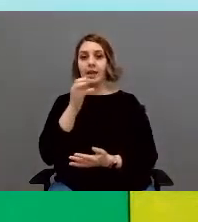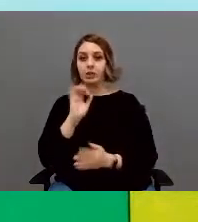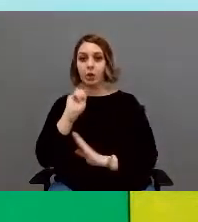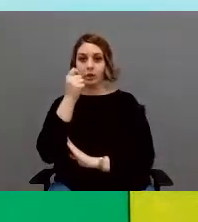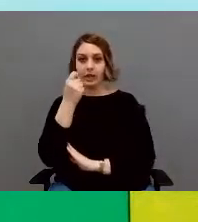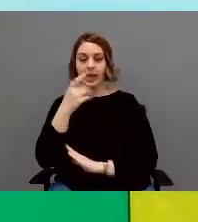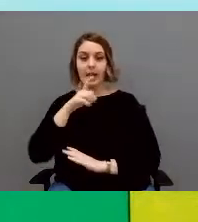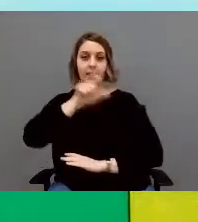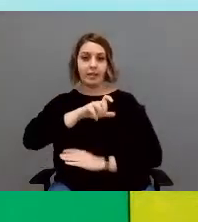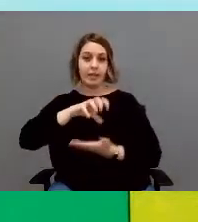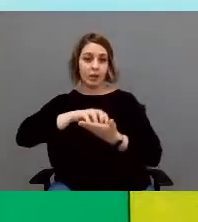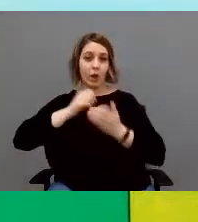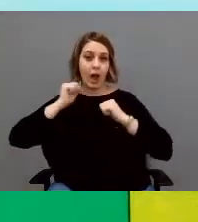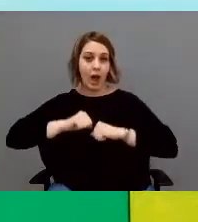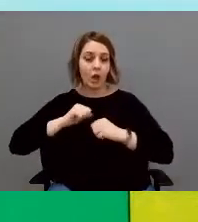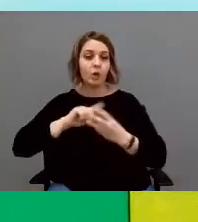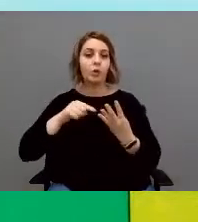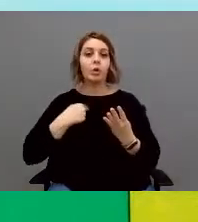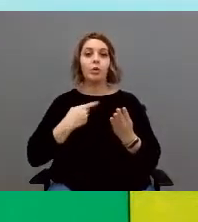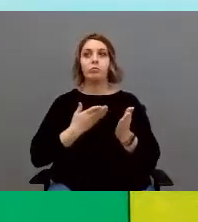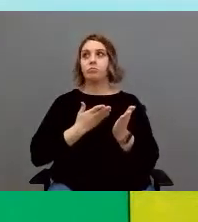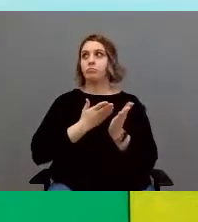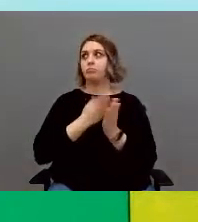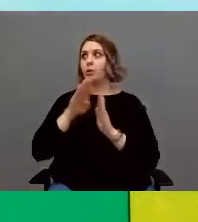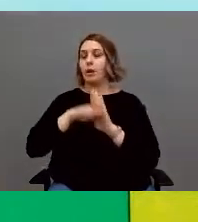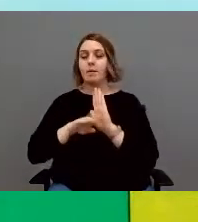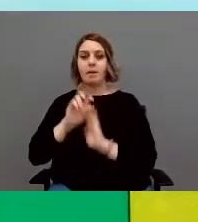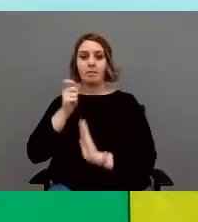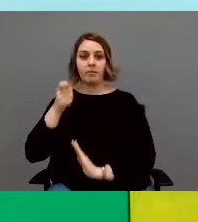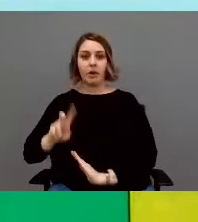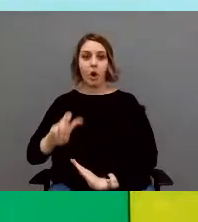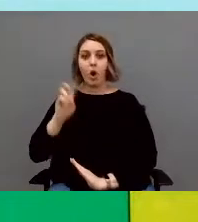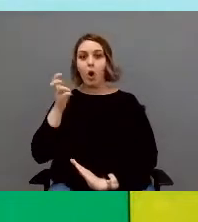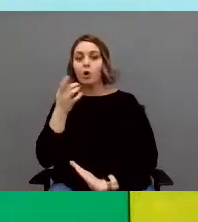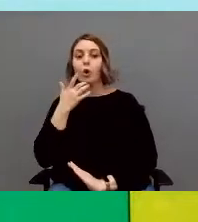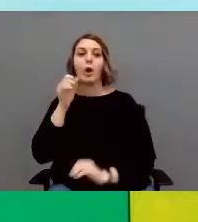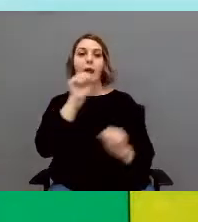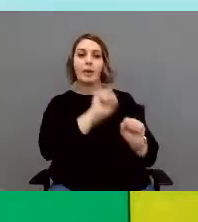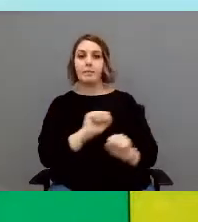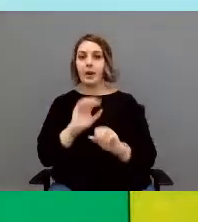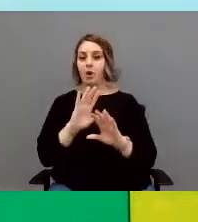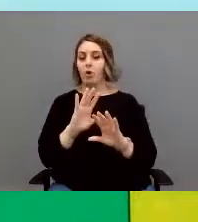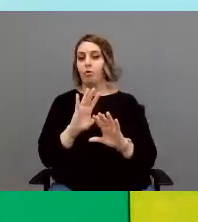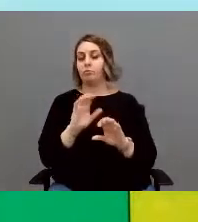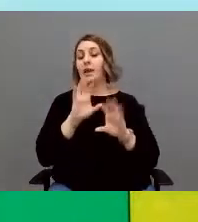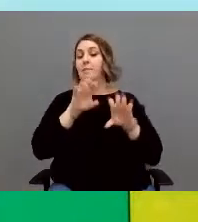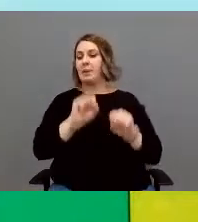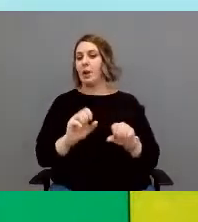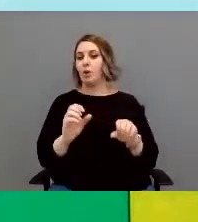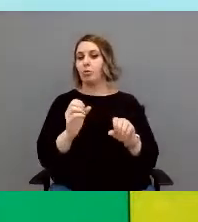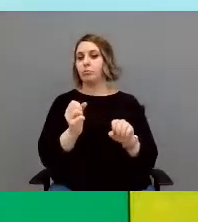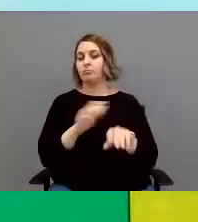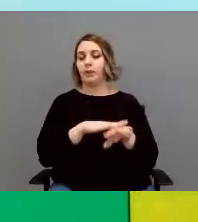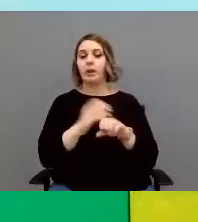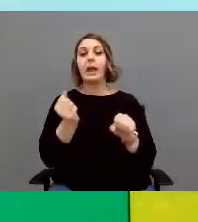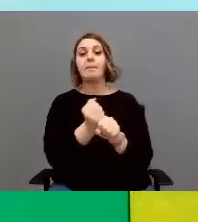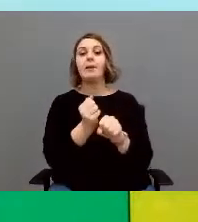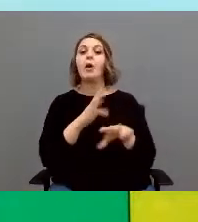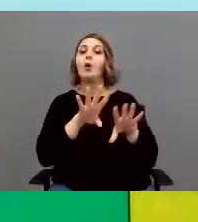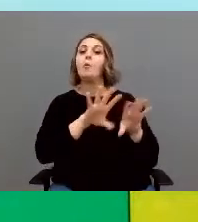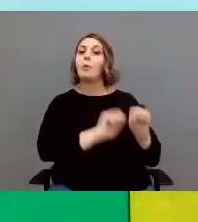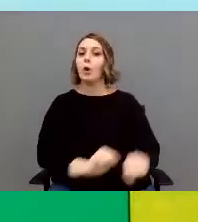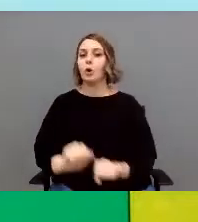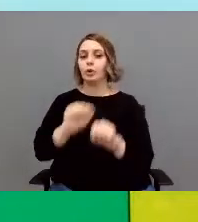ESO, pueden realizar otro programa profesional, pueden acudir a empleo protegido, etc. Las salidas son múltiples.